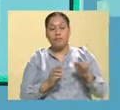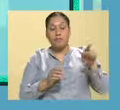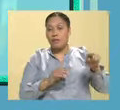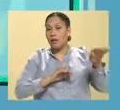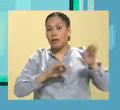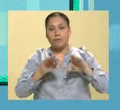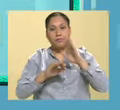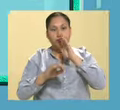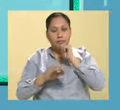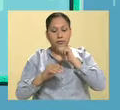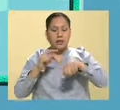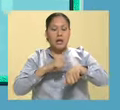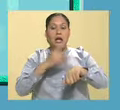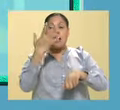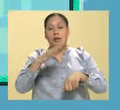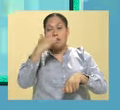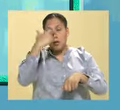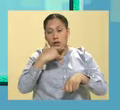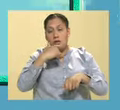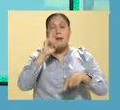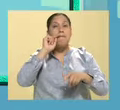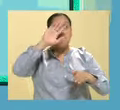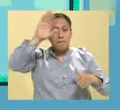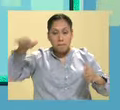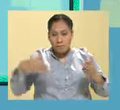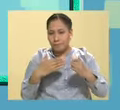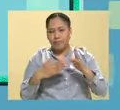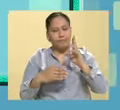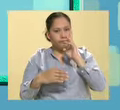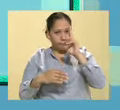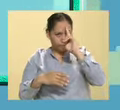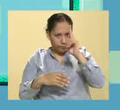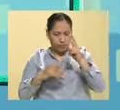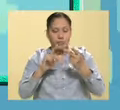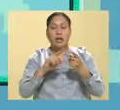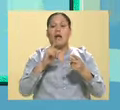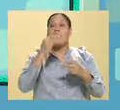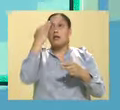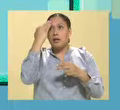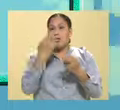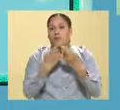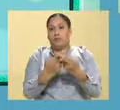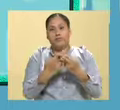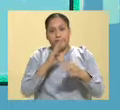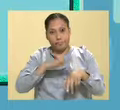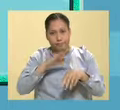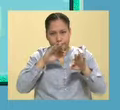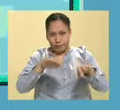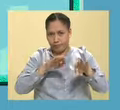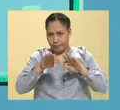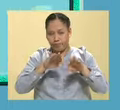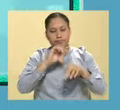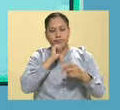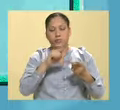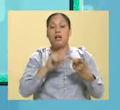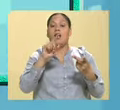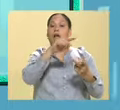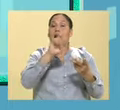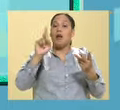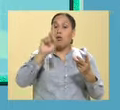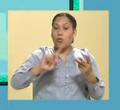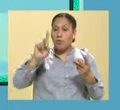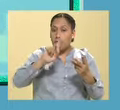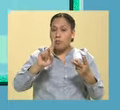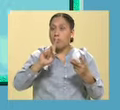trabajar después de las 10 de la noche, no pueden trabajar tampoco tiempo extra, no pueden trabajar tampoco en días domingo o de